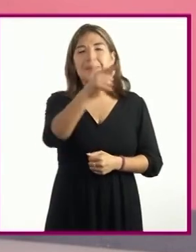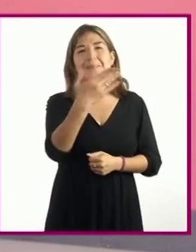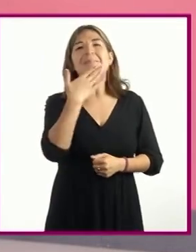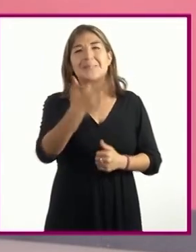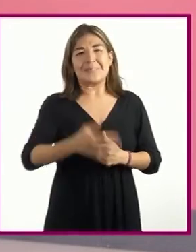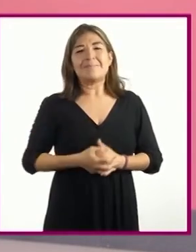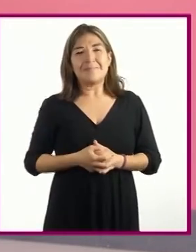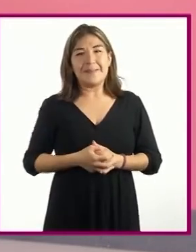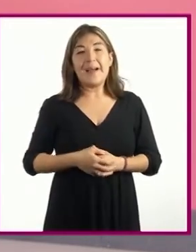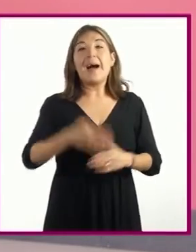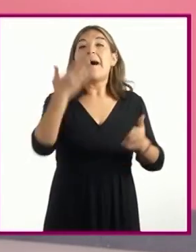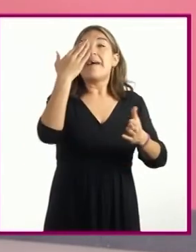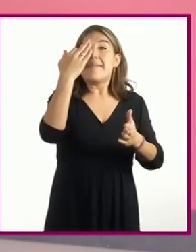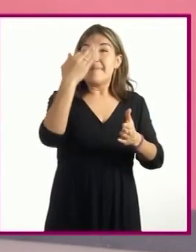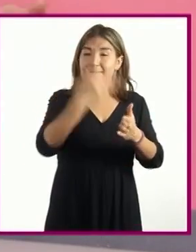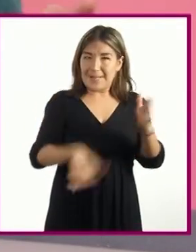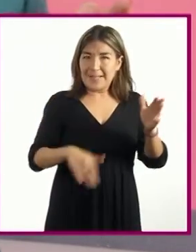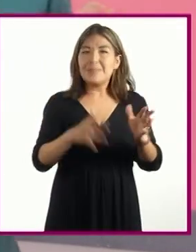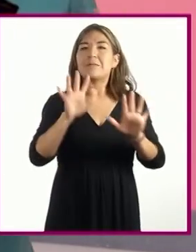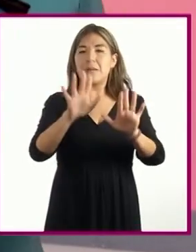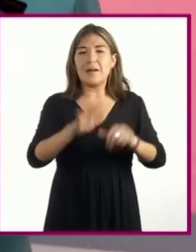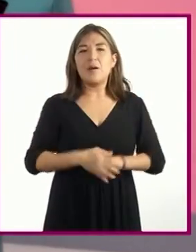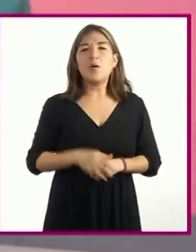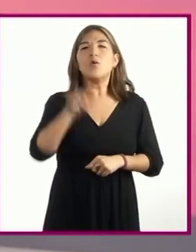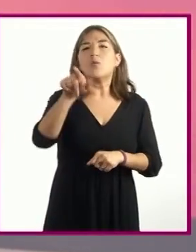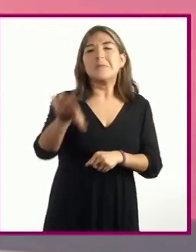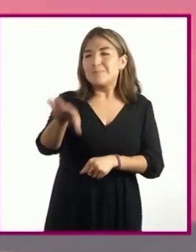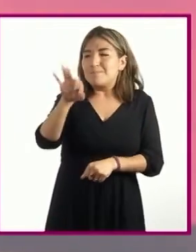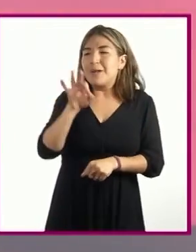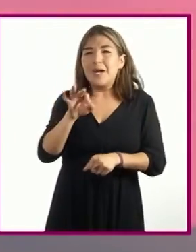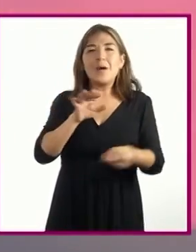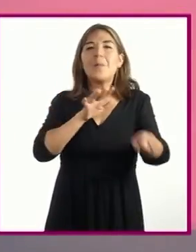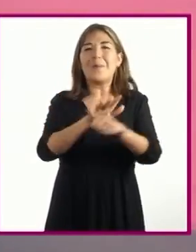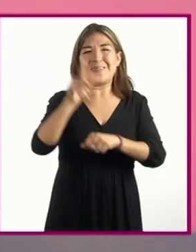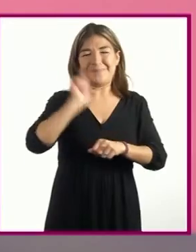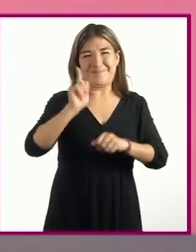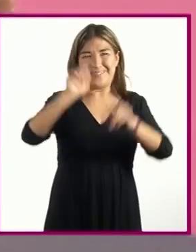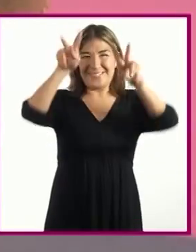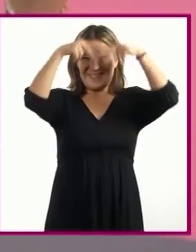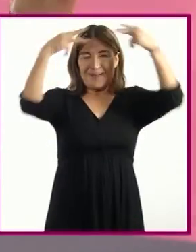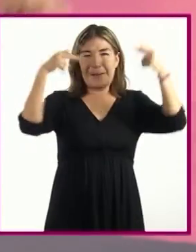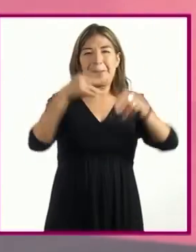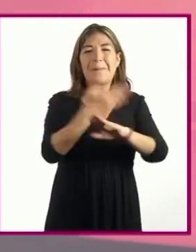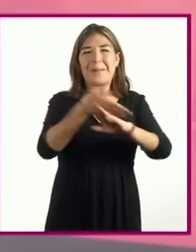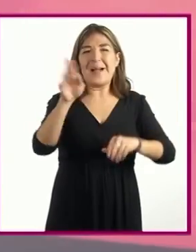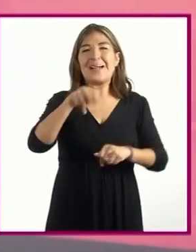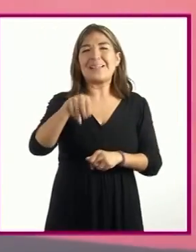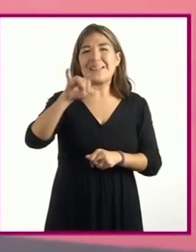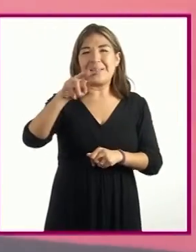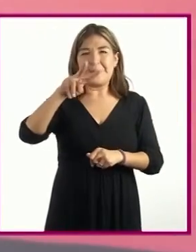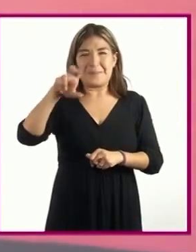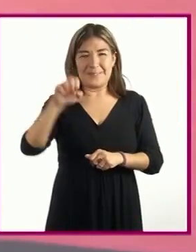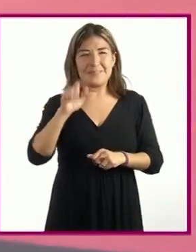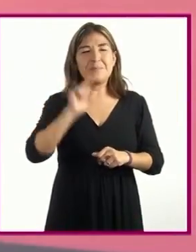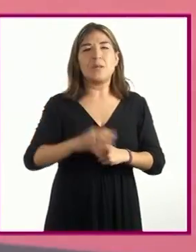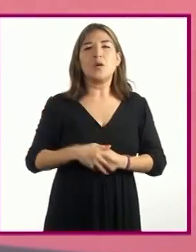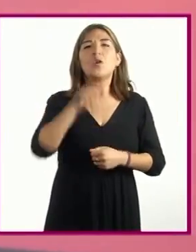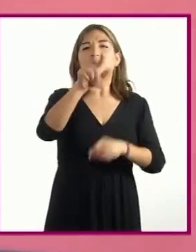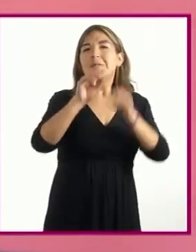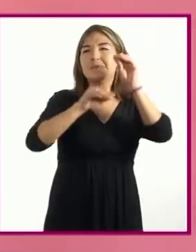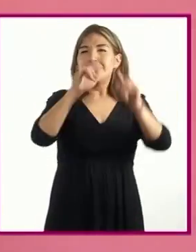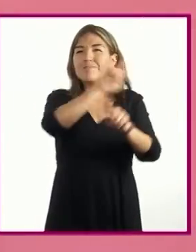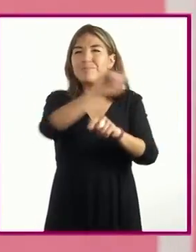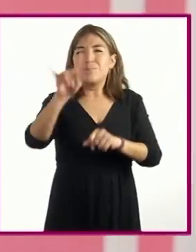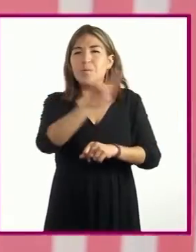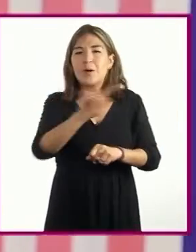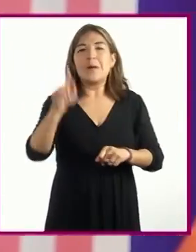pero ahora digamos que eliges narrar el cuento de Blanca Nieves y realizar varias viñetas veamos la adaptación